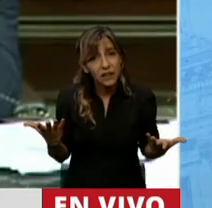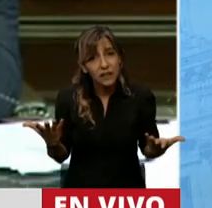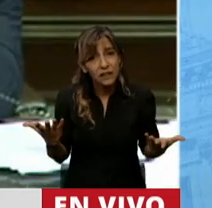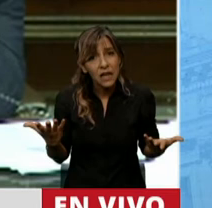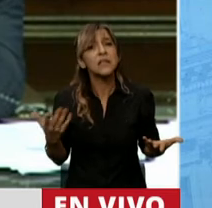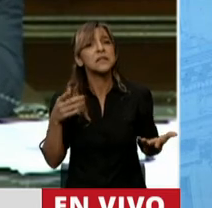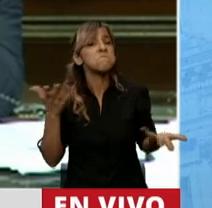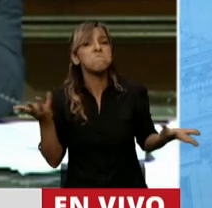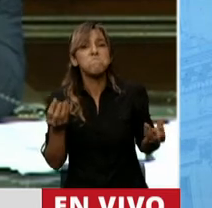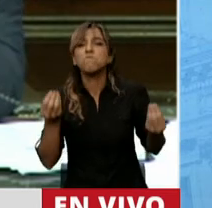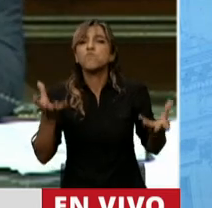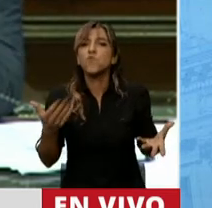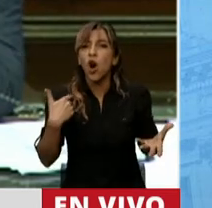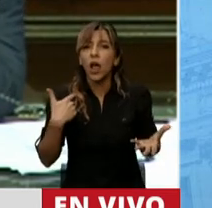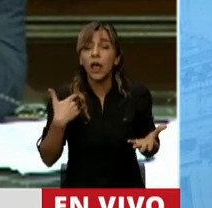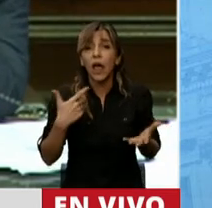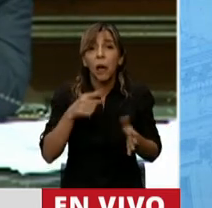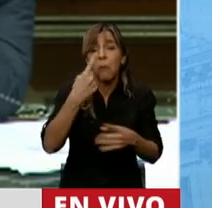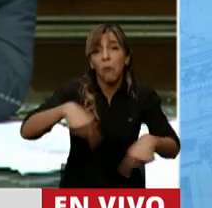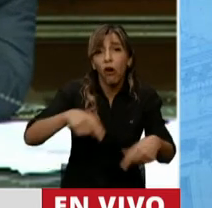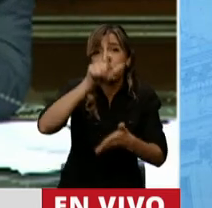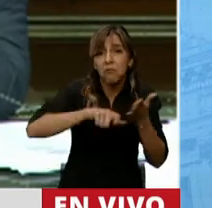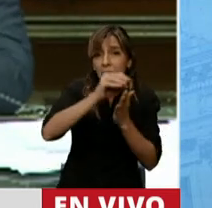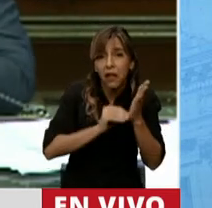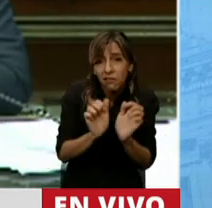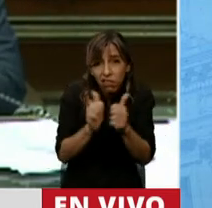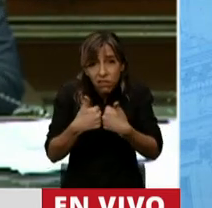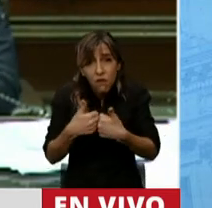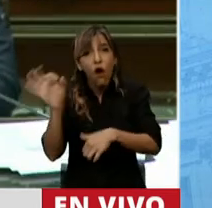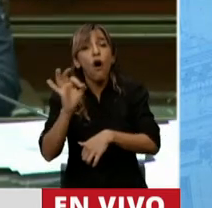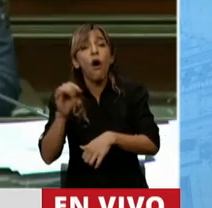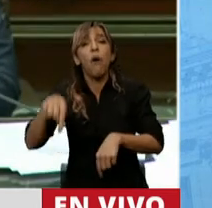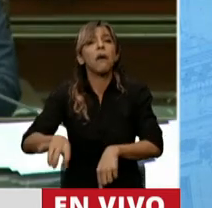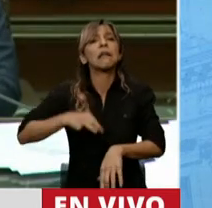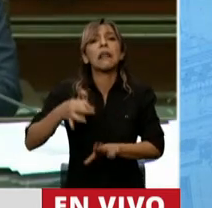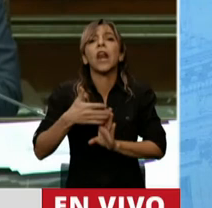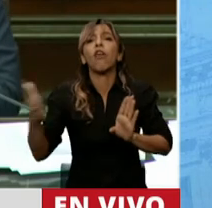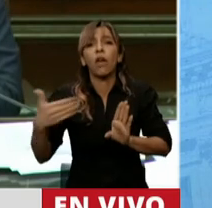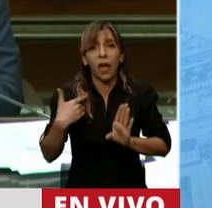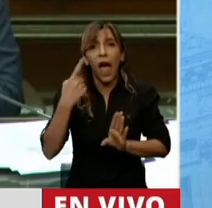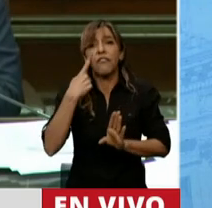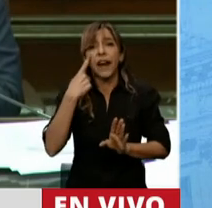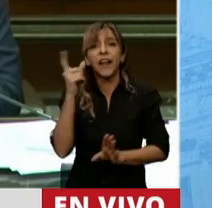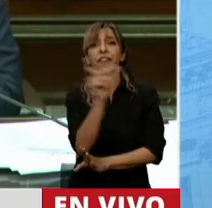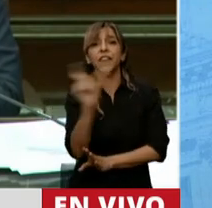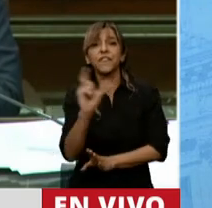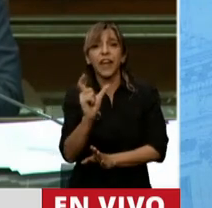vulneración corresponden al 2020. Necesitamos que nos indiquen la diferencia que hay con el 2019.